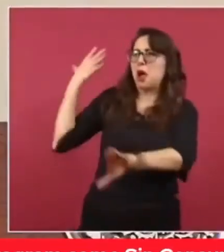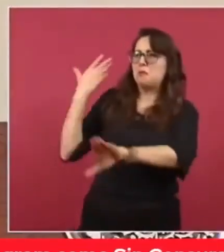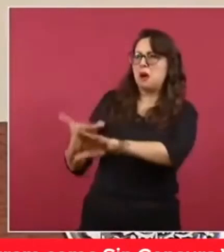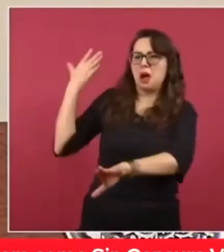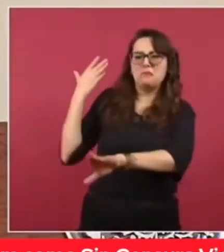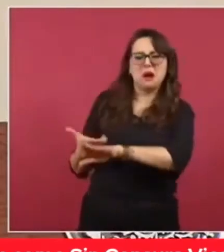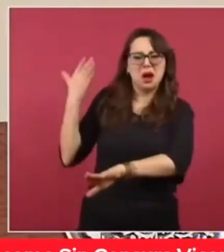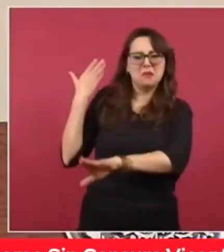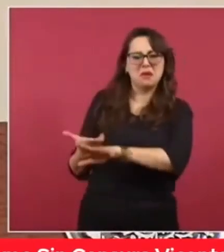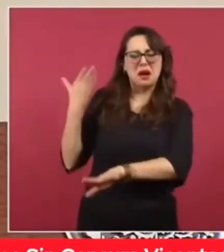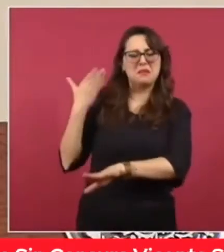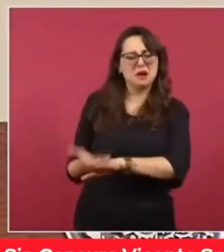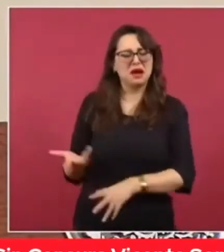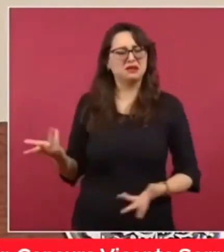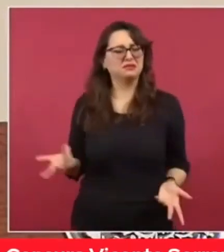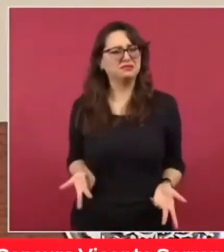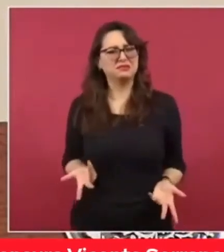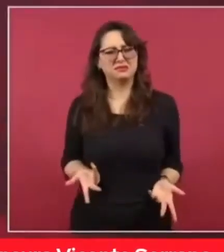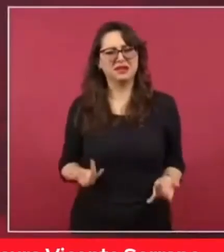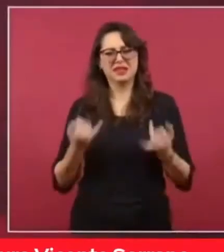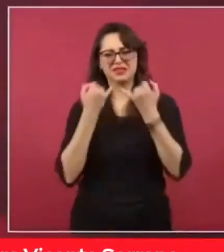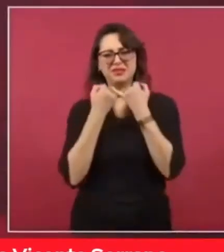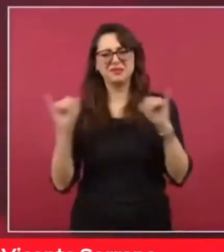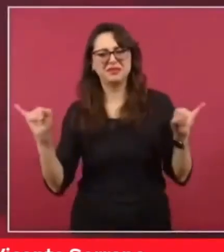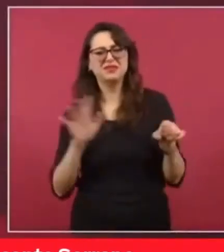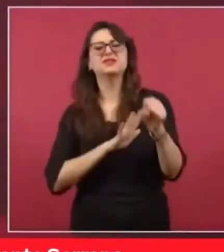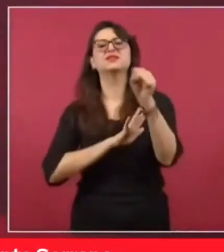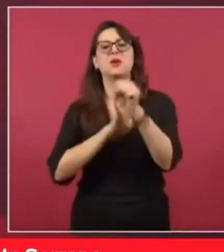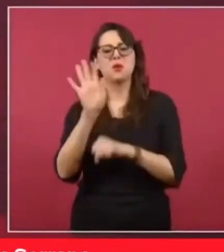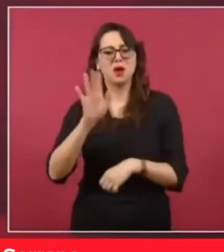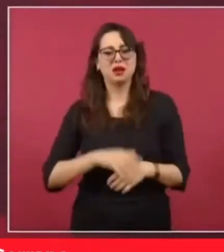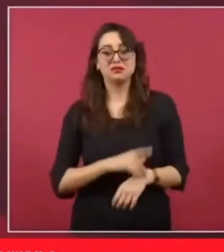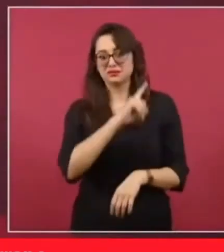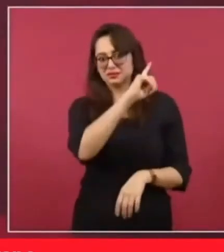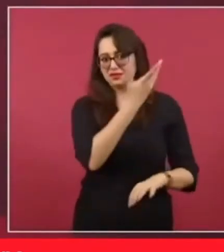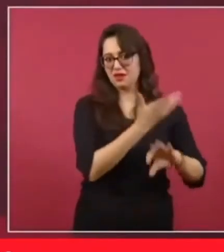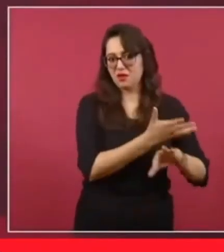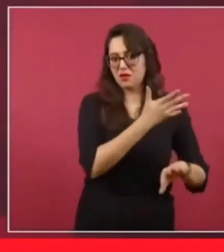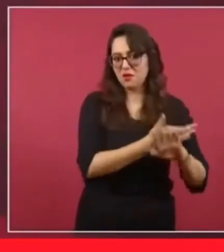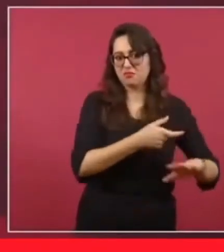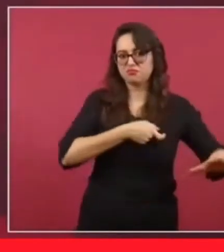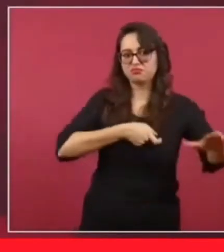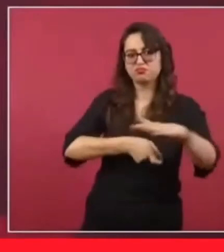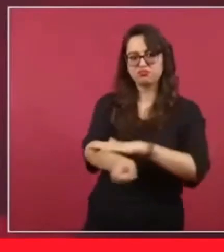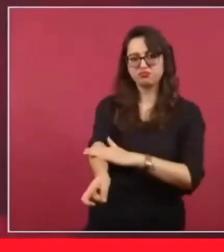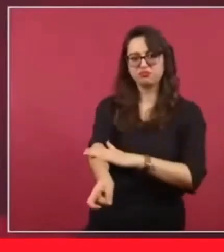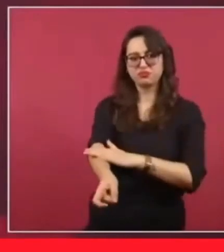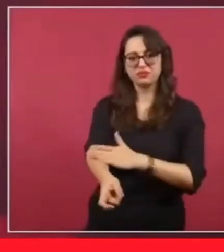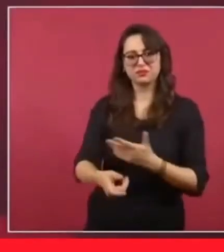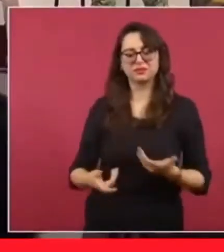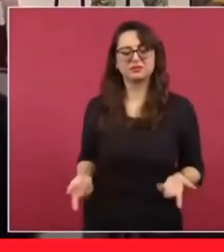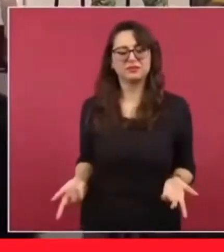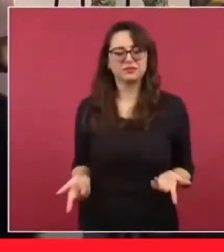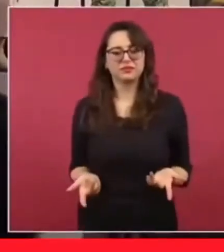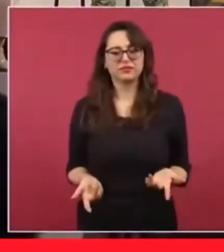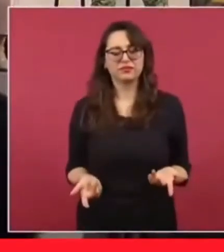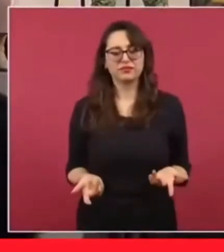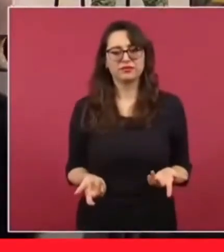financiados por Estados Unidos, las organizaciones